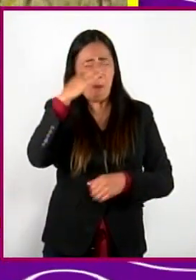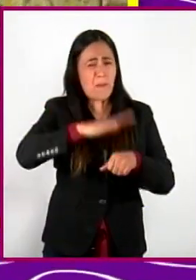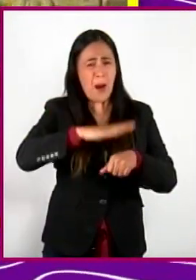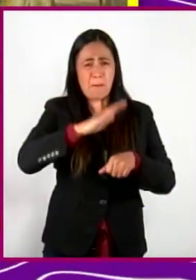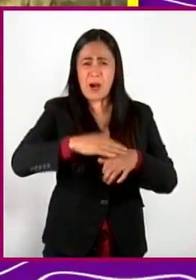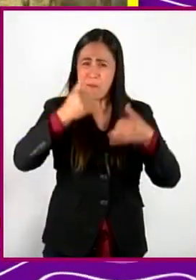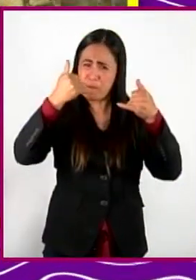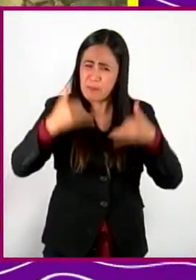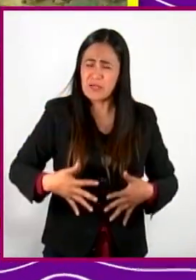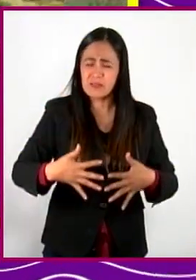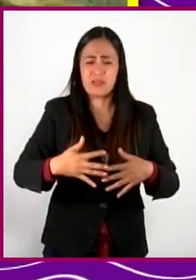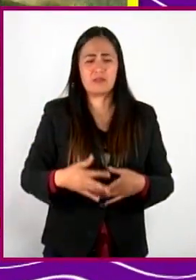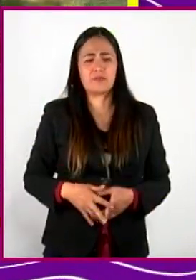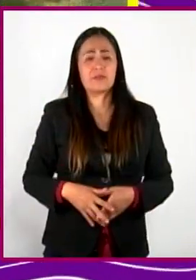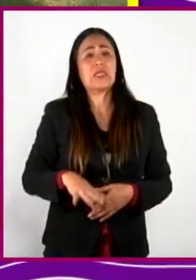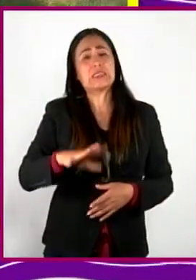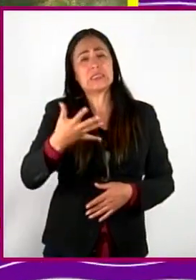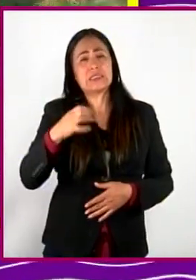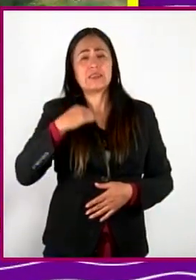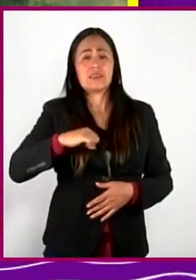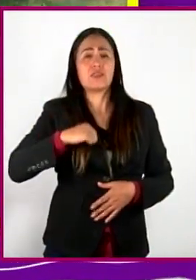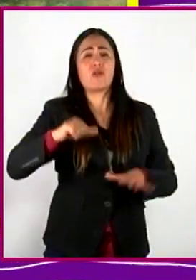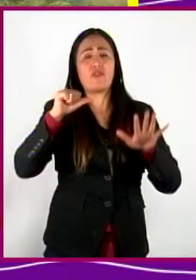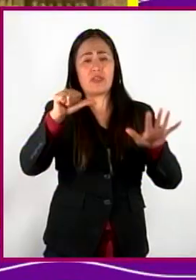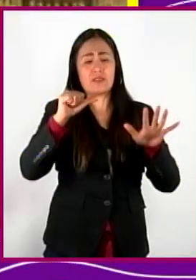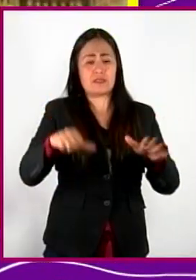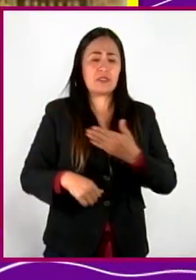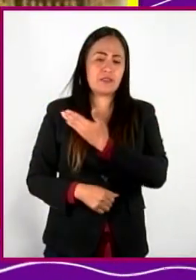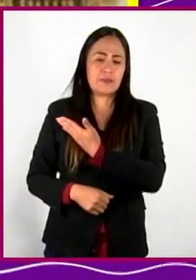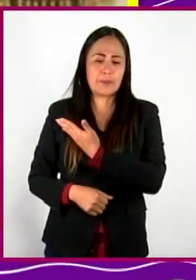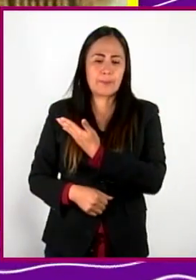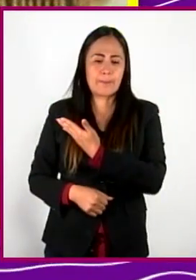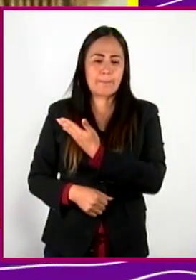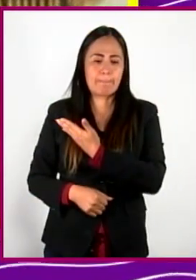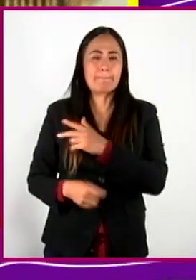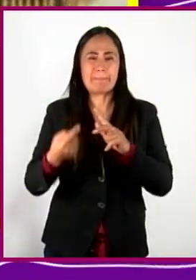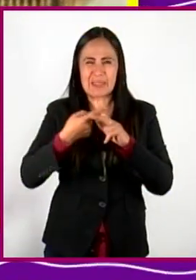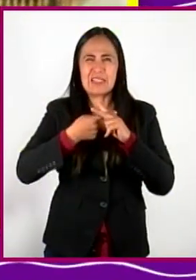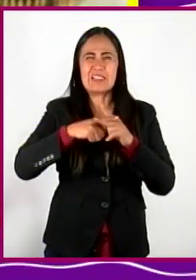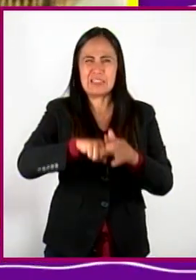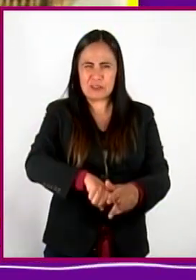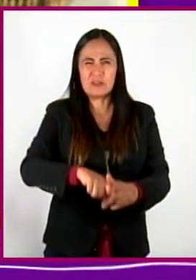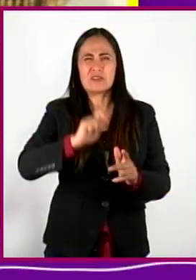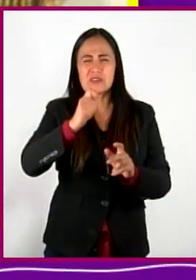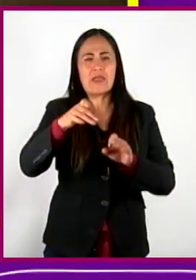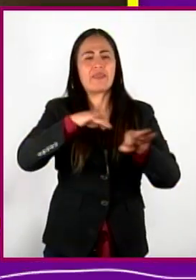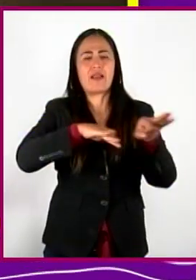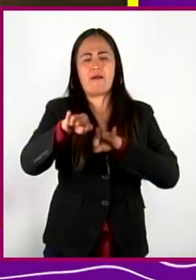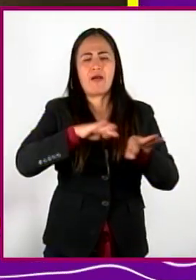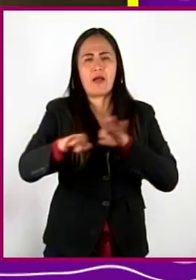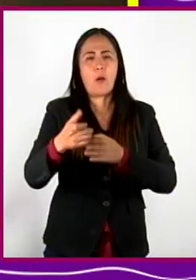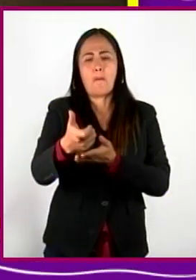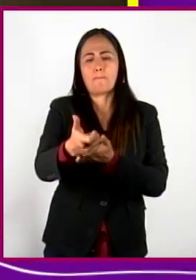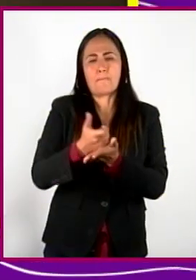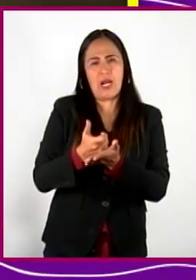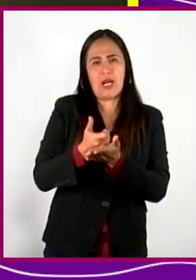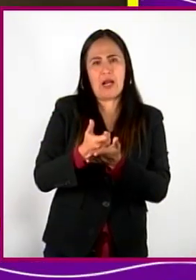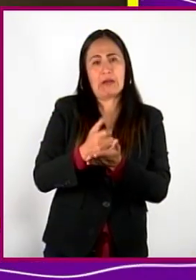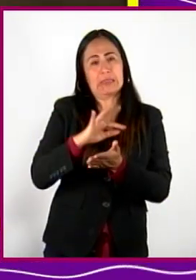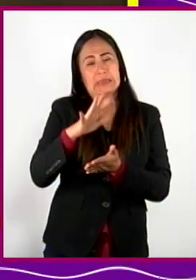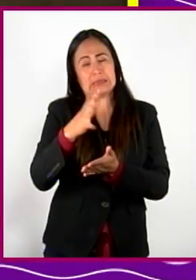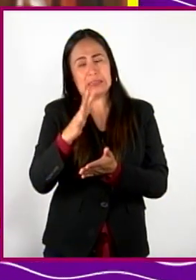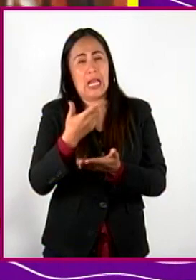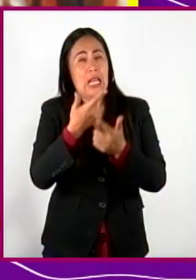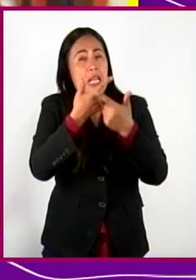De hecho, también en el siglo XVI surgió el peonaje, un tipo de trabajo asalariado aparentemente